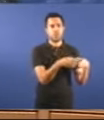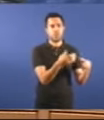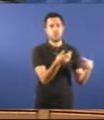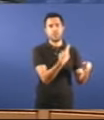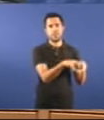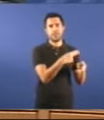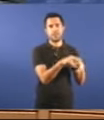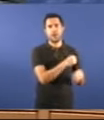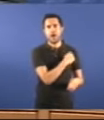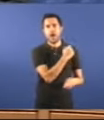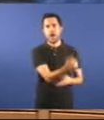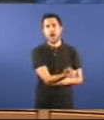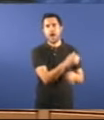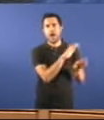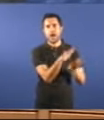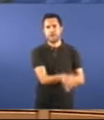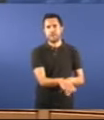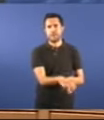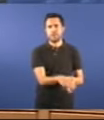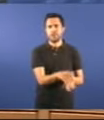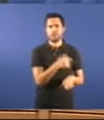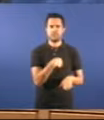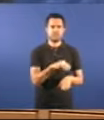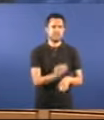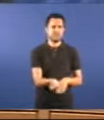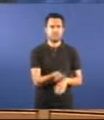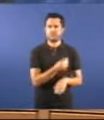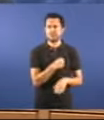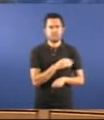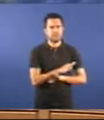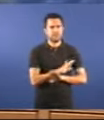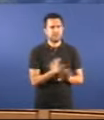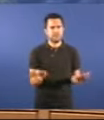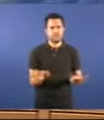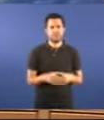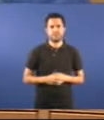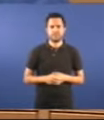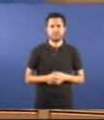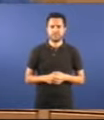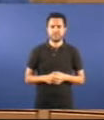está a favor de resistencia galega é lamentable Moitas gracias señoría Continuando